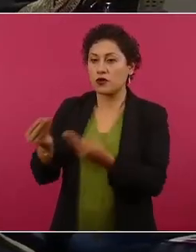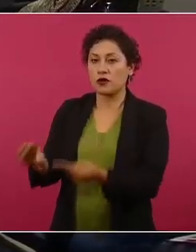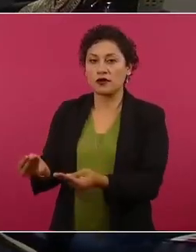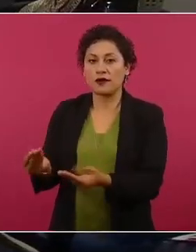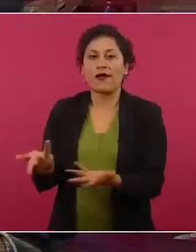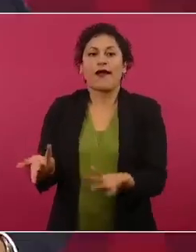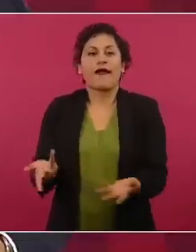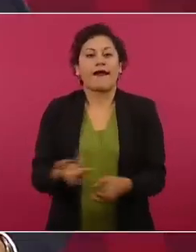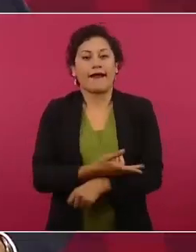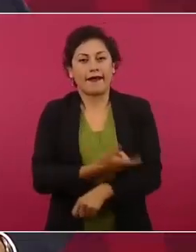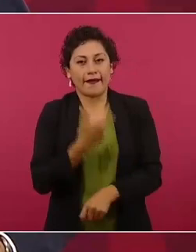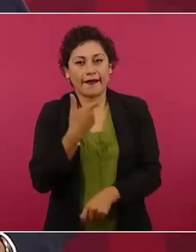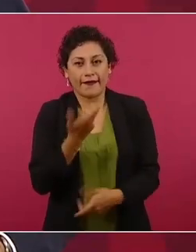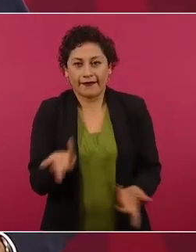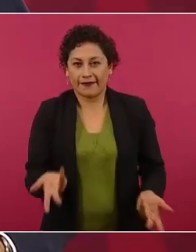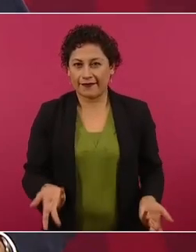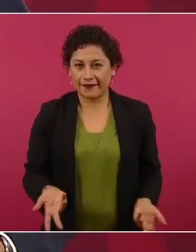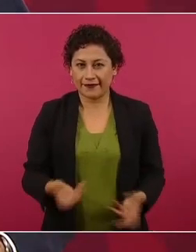Cualquiera,